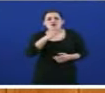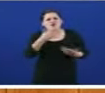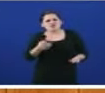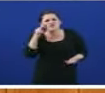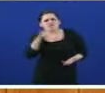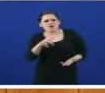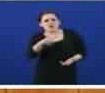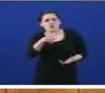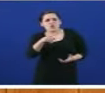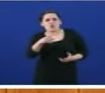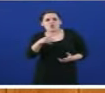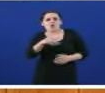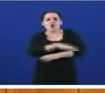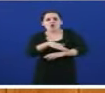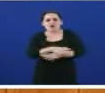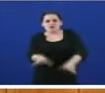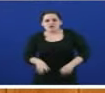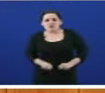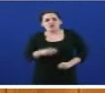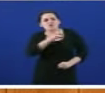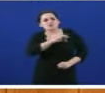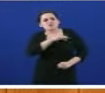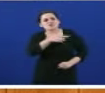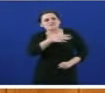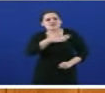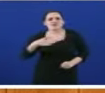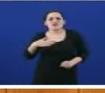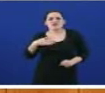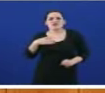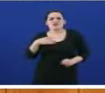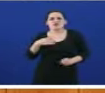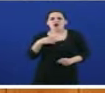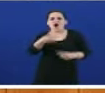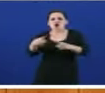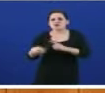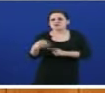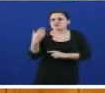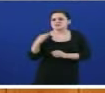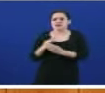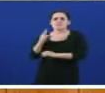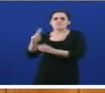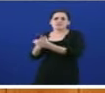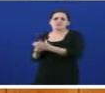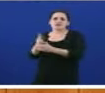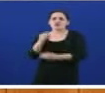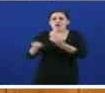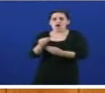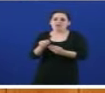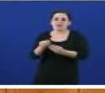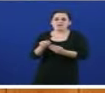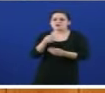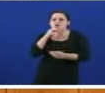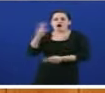derrubar as conquistas do goberno anterior. E as súas atitudes lembran perigosamente os piores anos do fragismo.